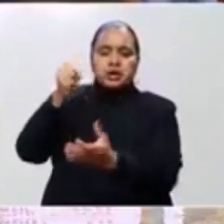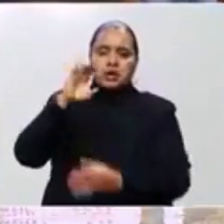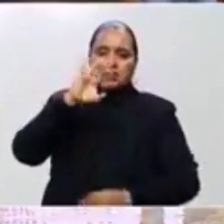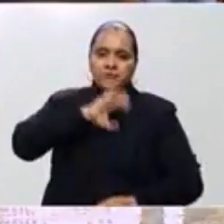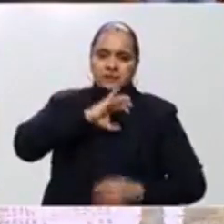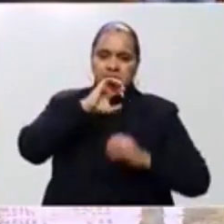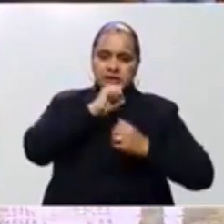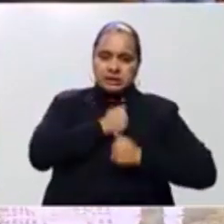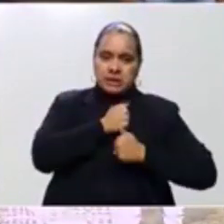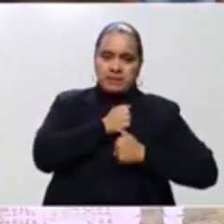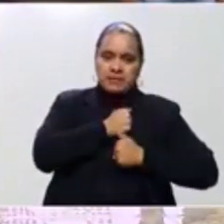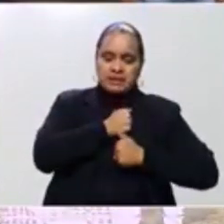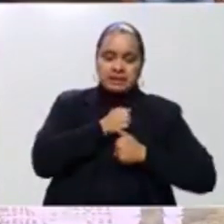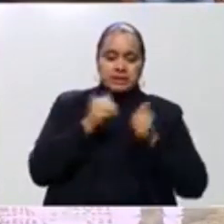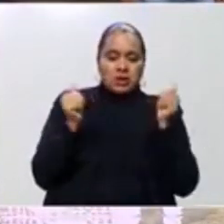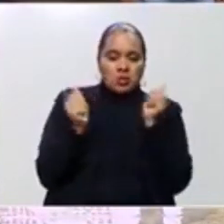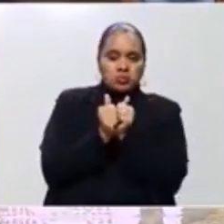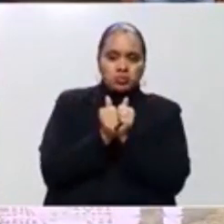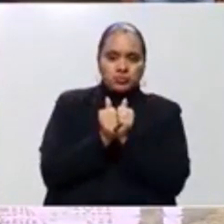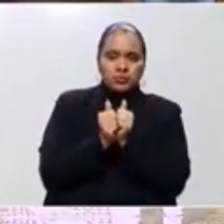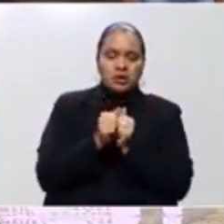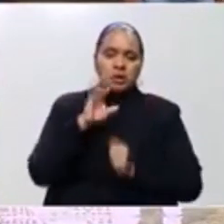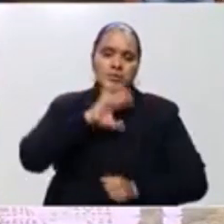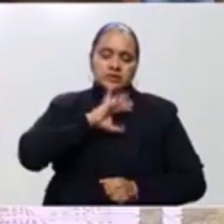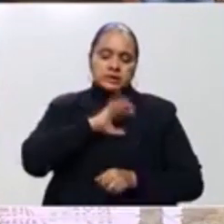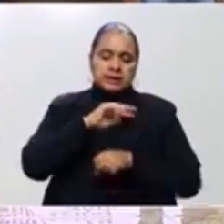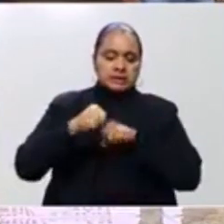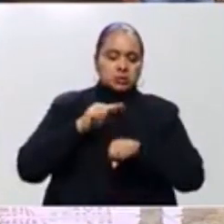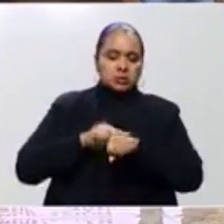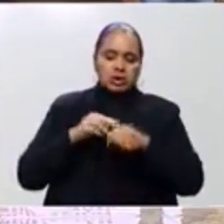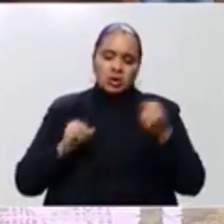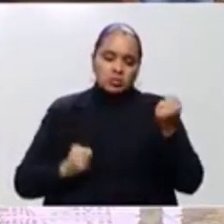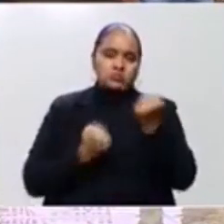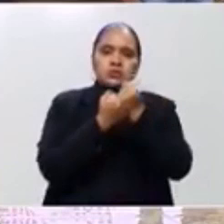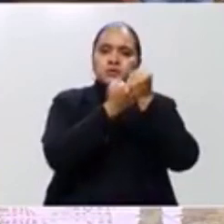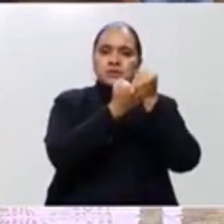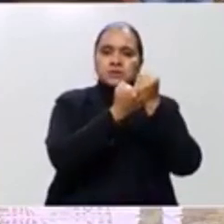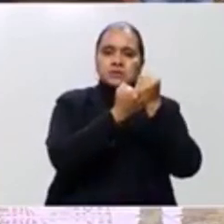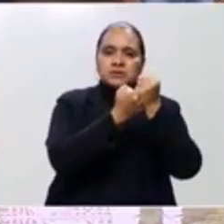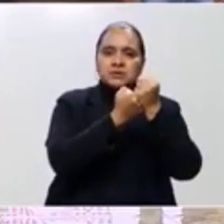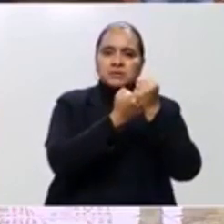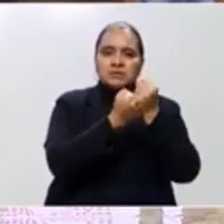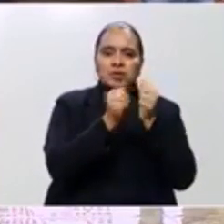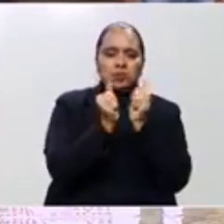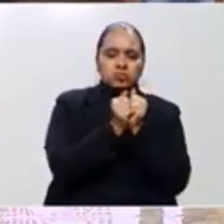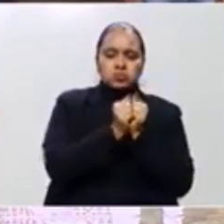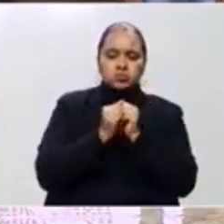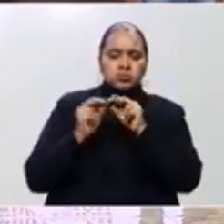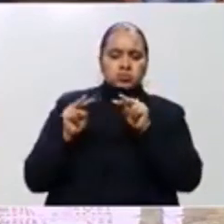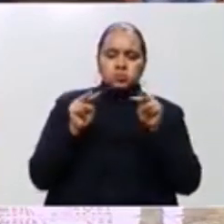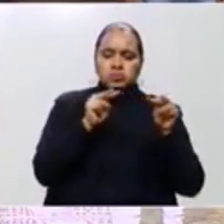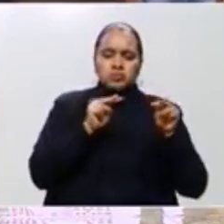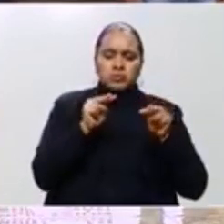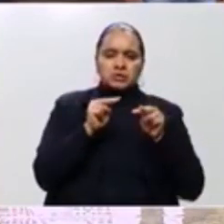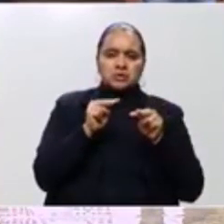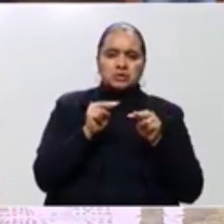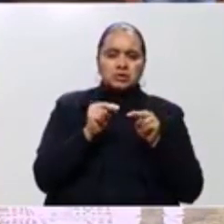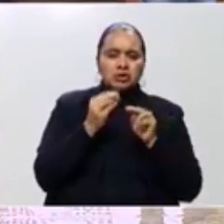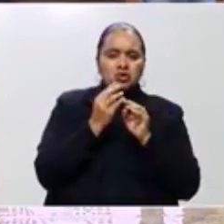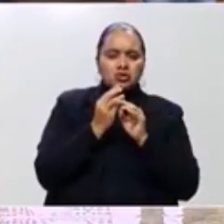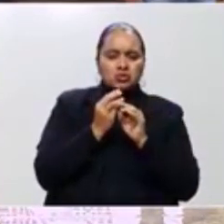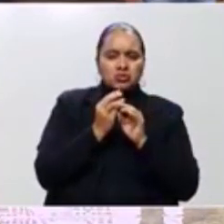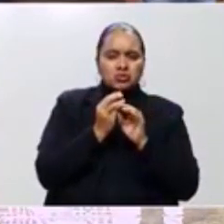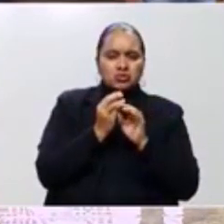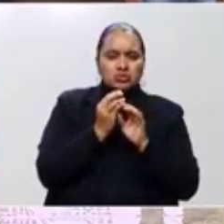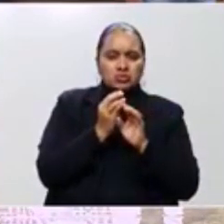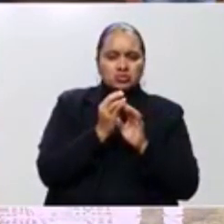con el acompañamiento de nuestra Policía Nacional, con el fin de evitar que se genere aglomeración de